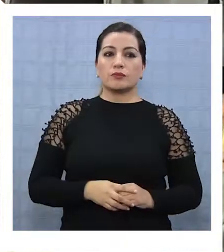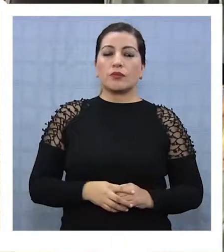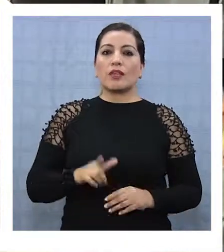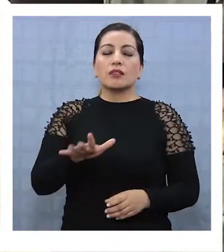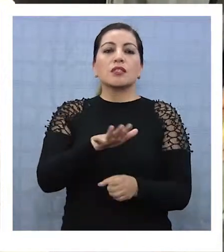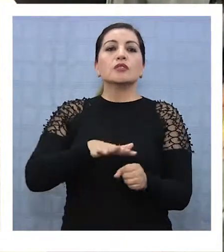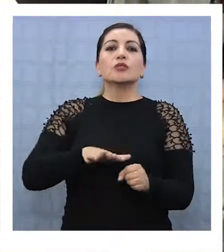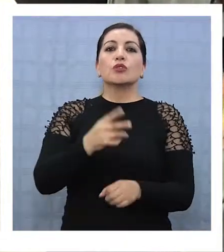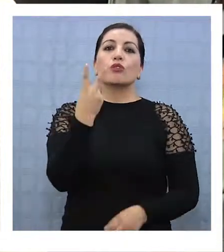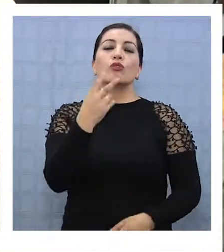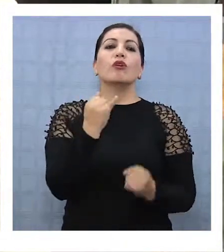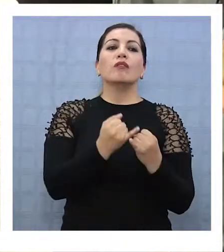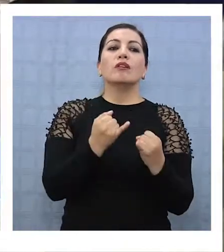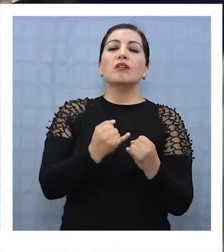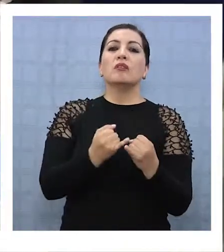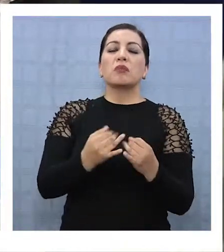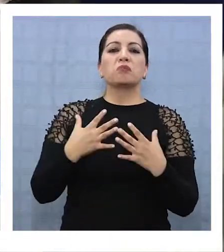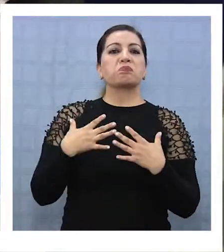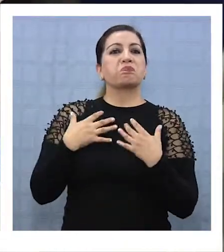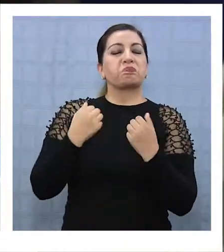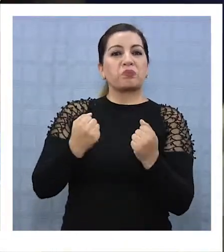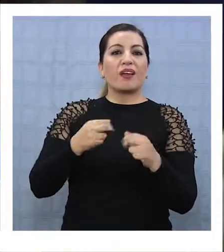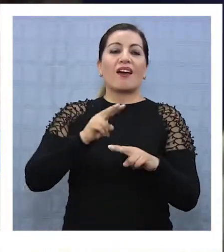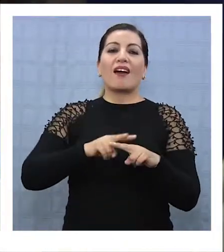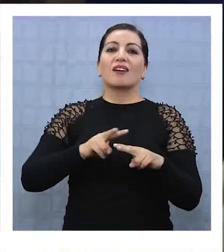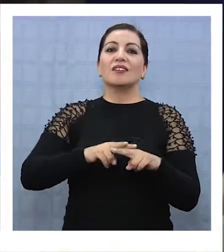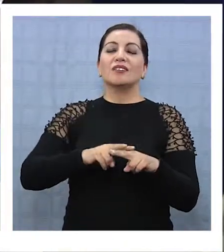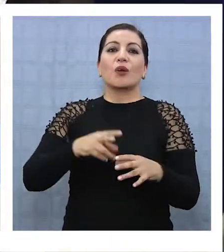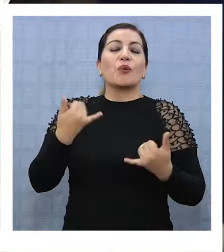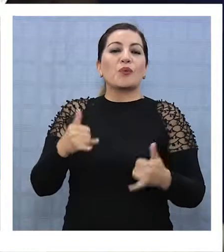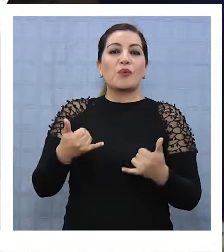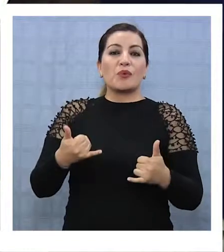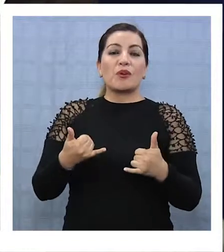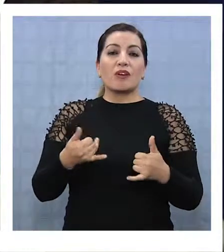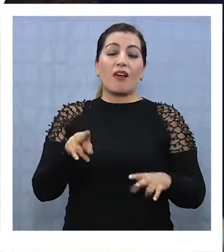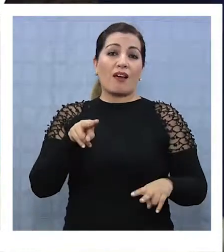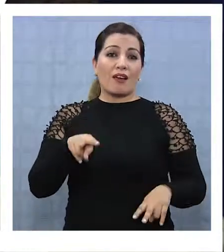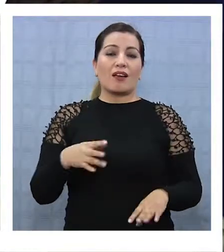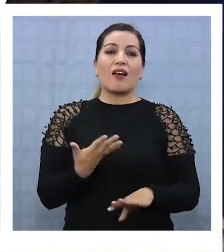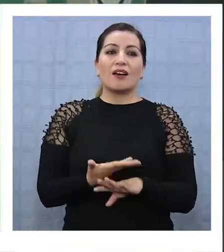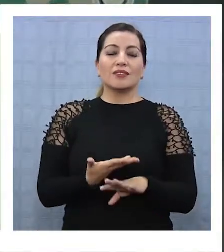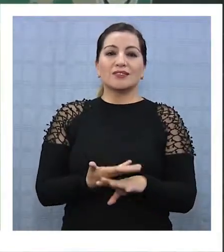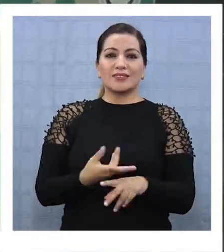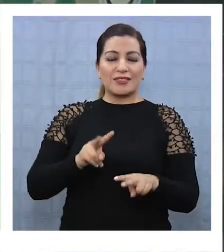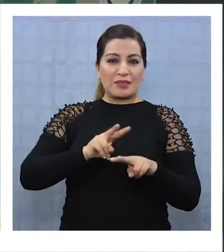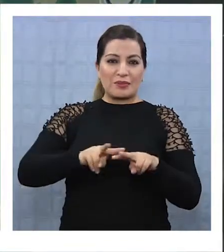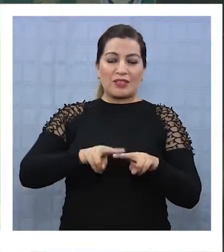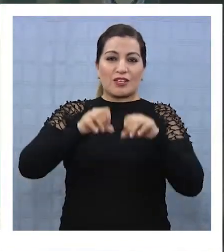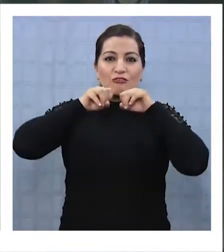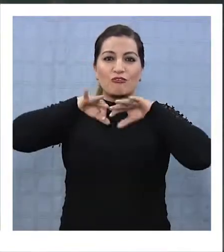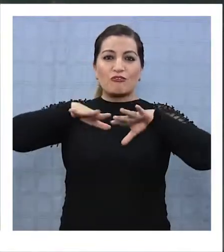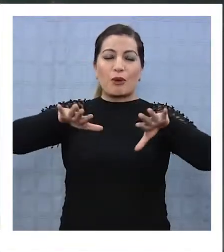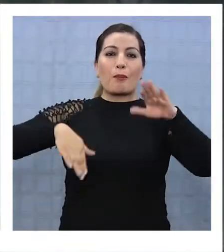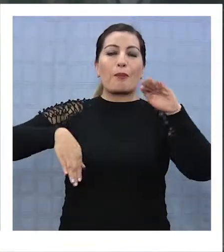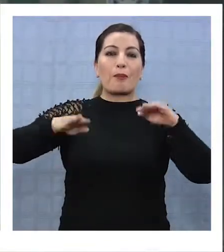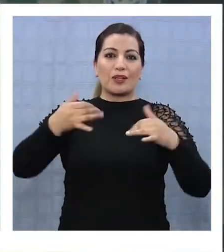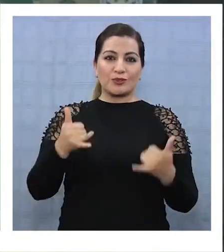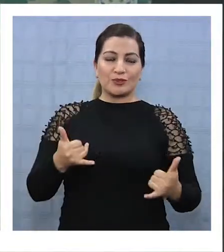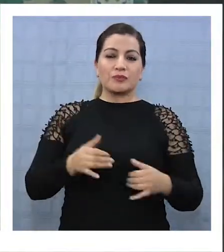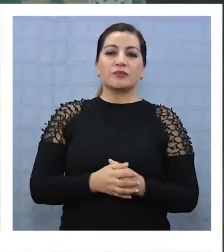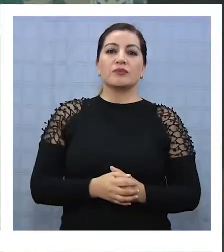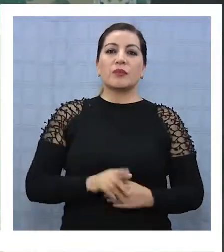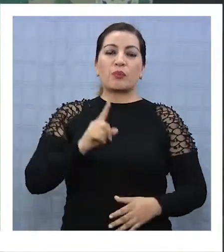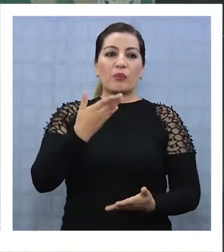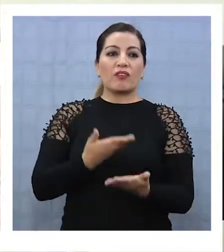Es el caso de dos amigos que se atrevieron a emprender y crearon un videojuego, es por eso que requerían de más gente para difundir más su producto.